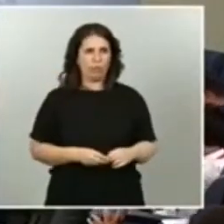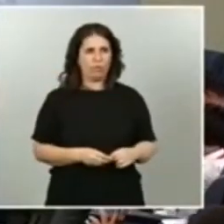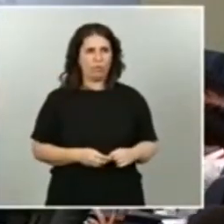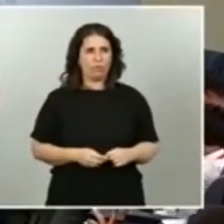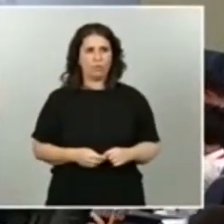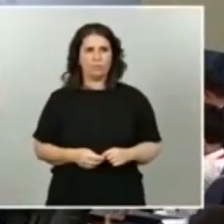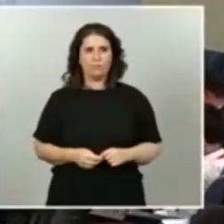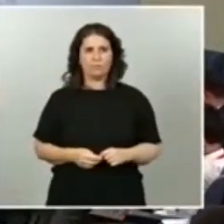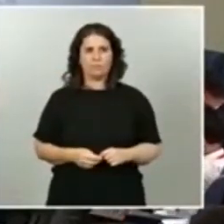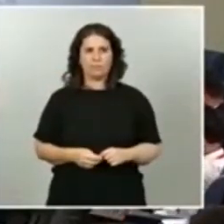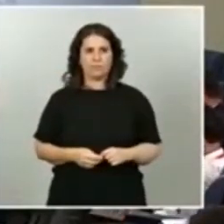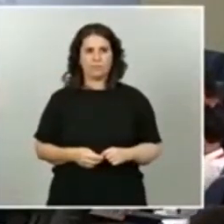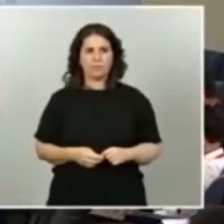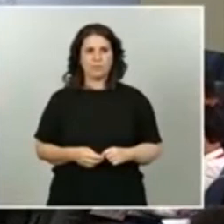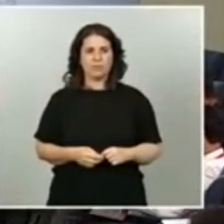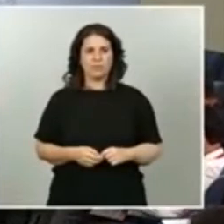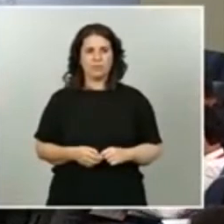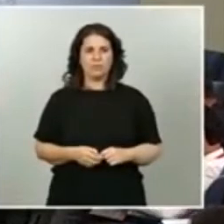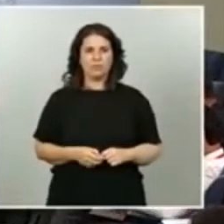María Fernández, de Europa Press.